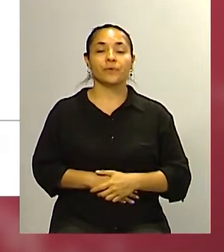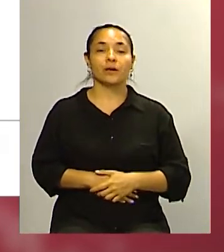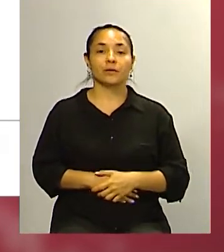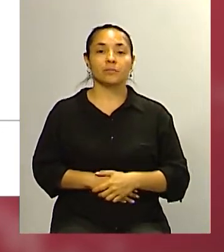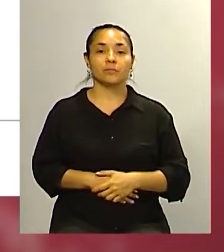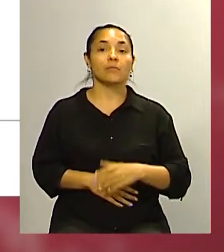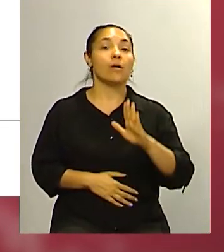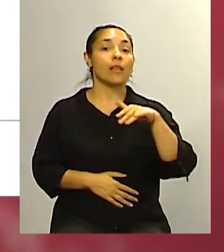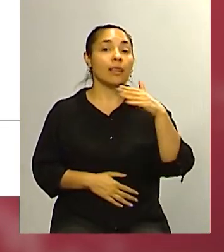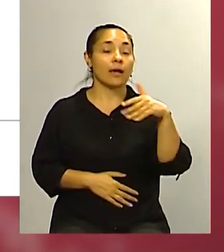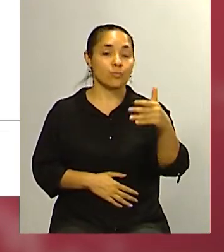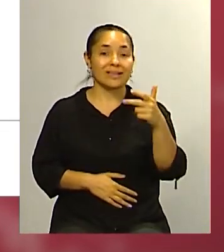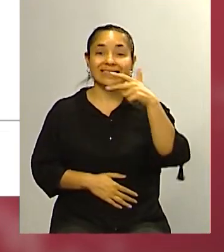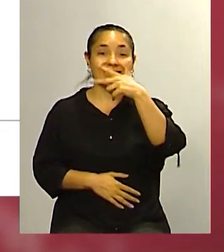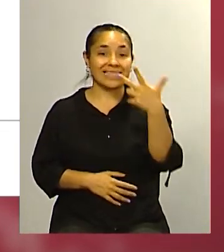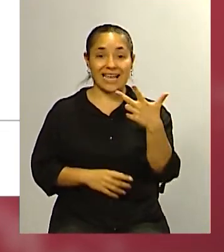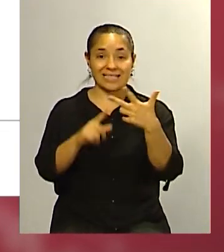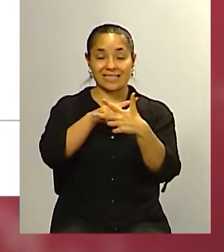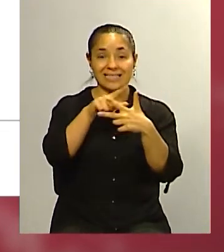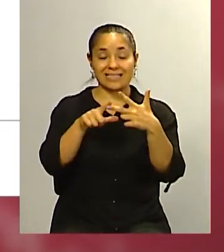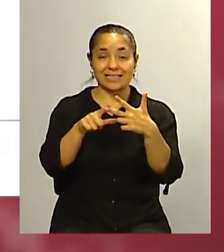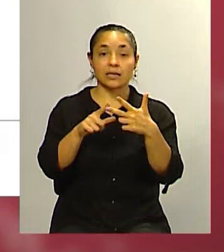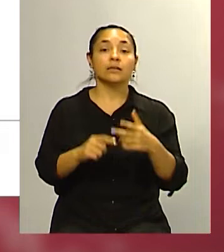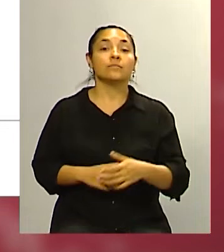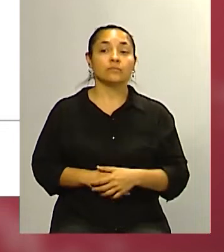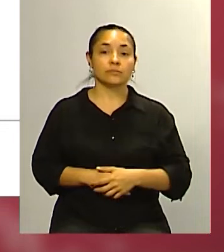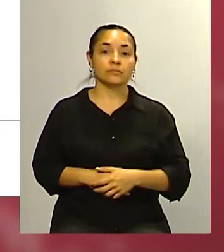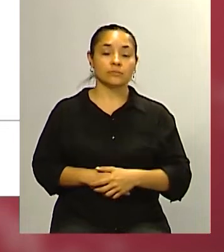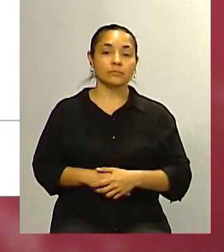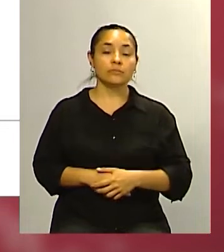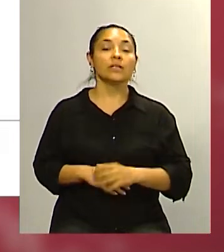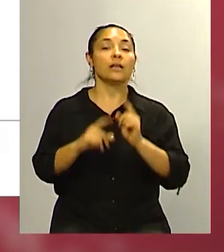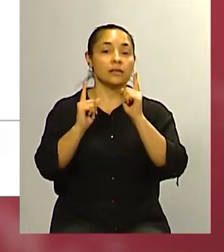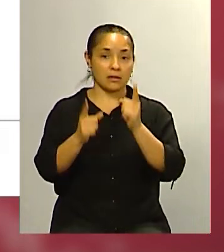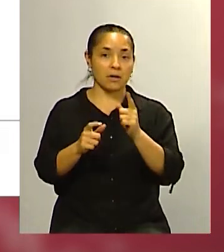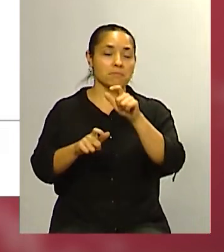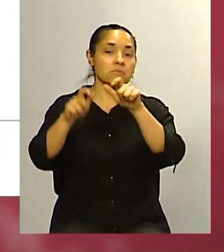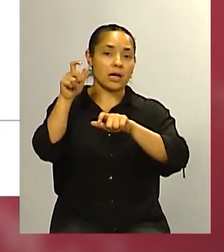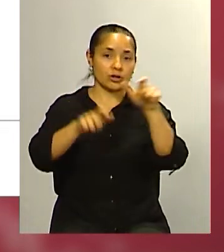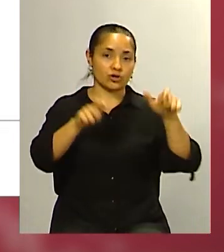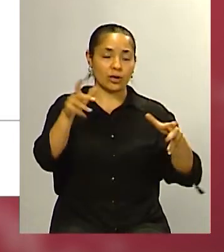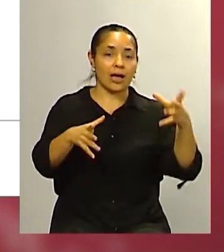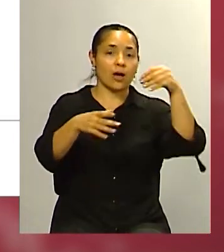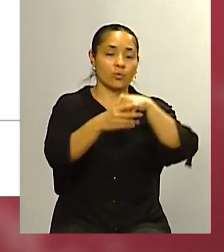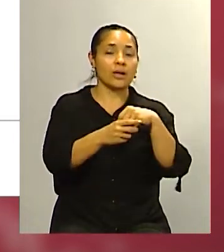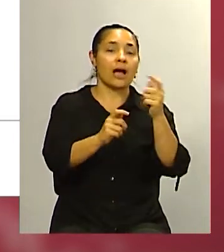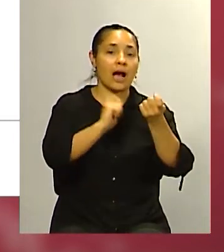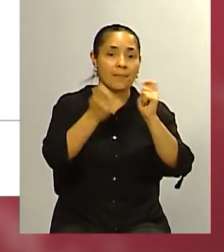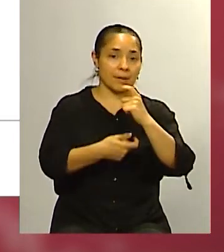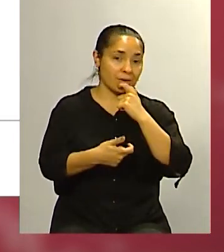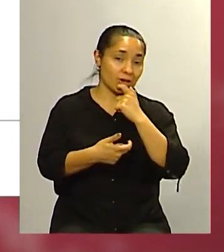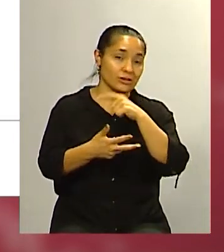los tres siguientes son también gente que conforman el que el frente Cambio a Mendoza